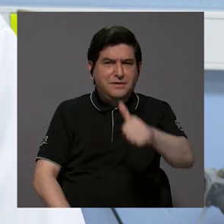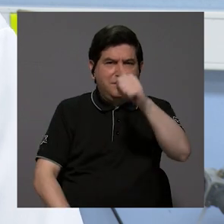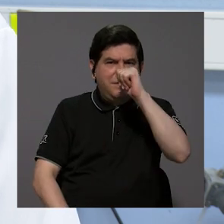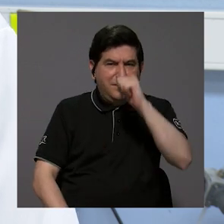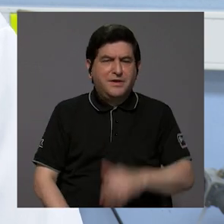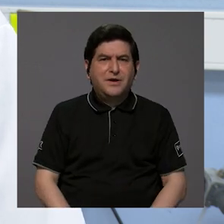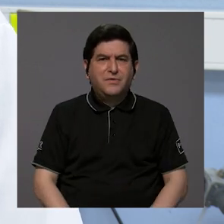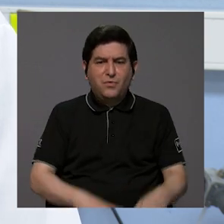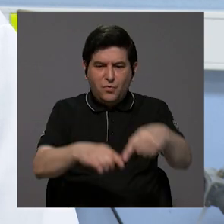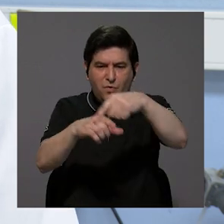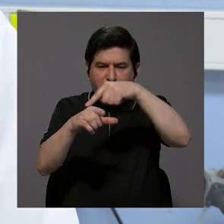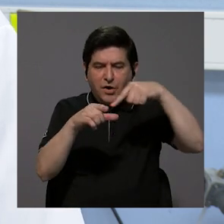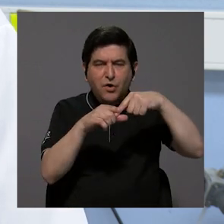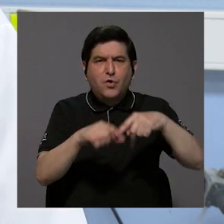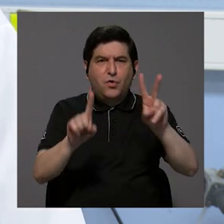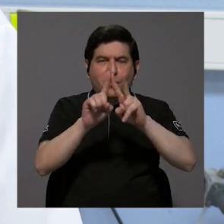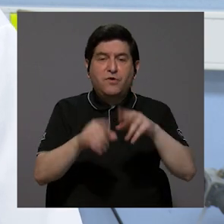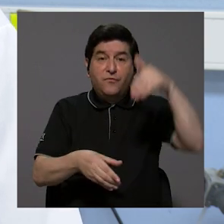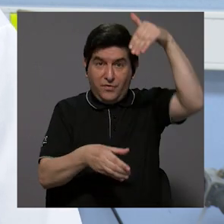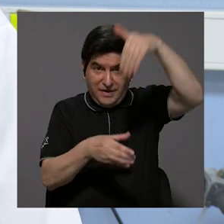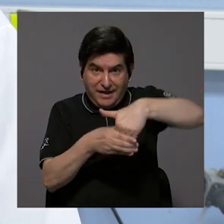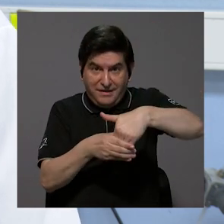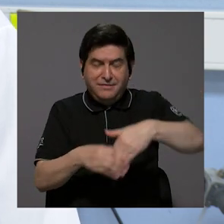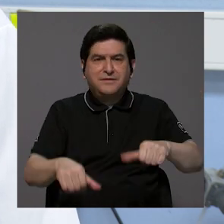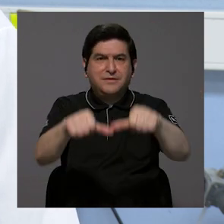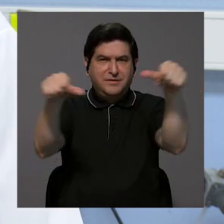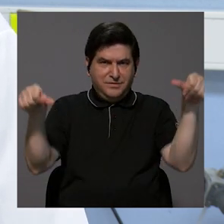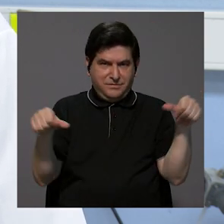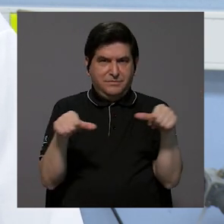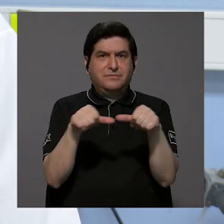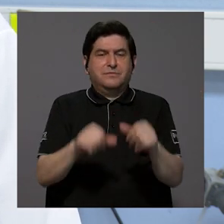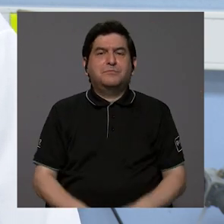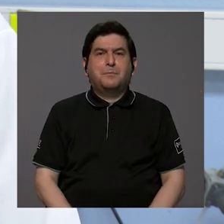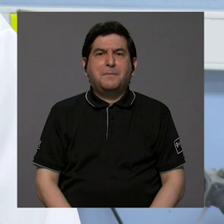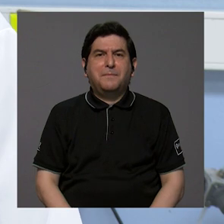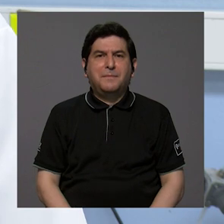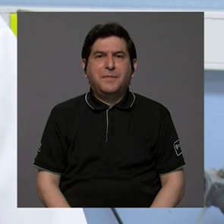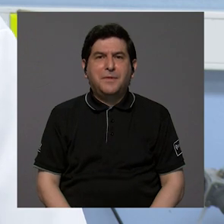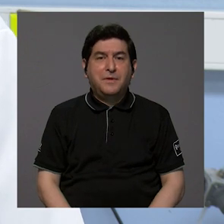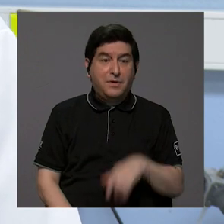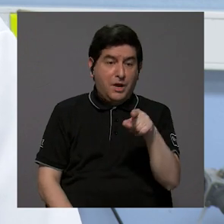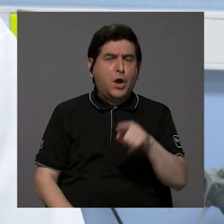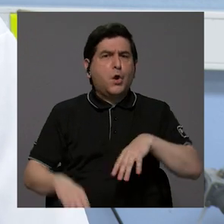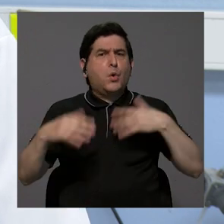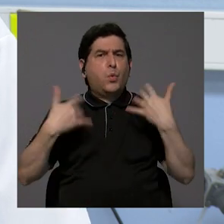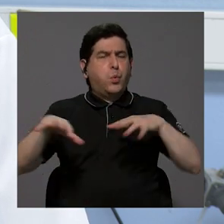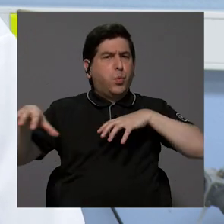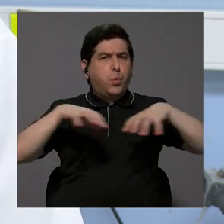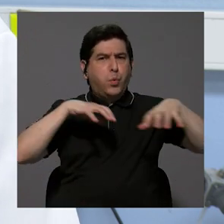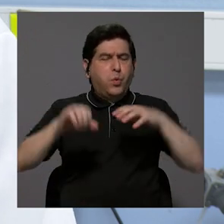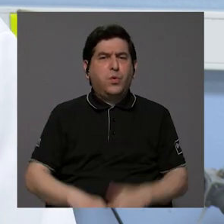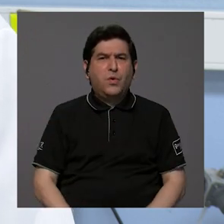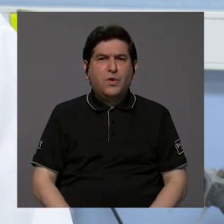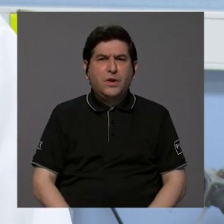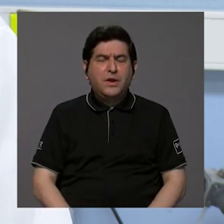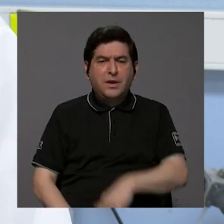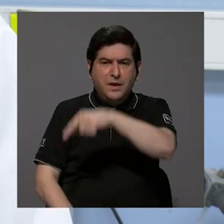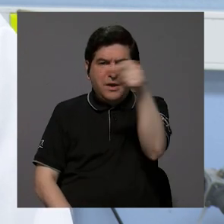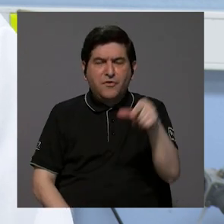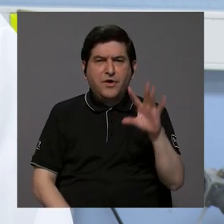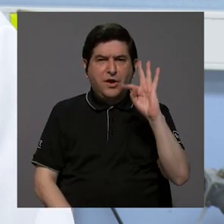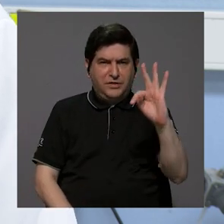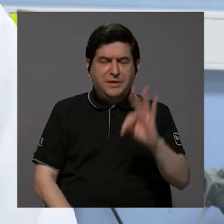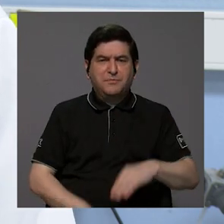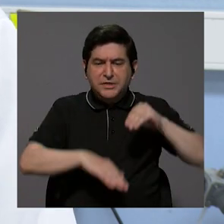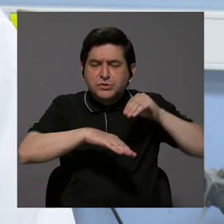del Golfo Nicoya, justamente la parte interna que es una zona que más de dinamismo tiene por la influencia del reto en Pisque y